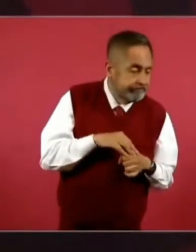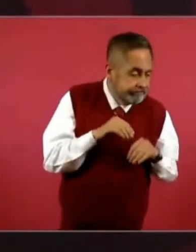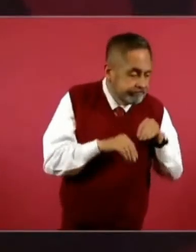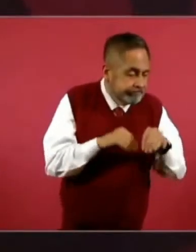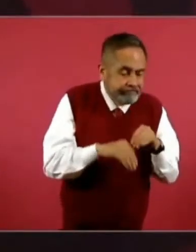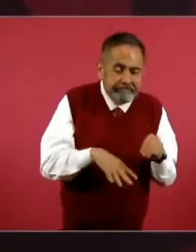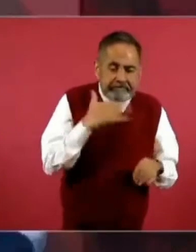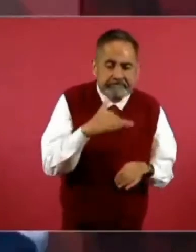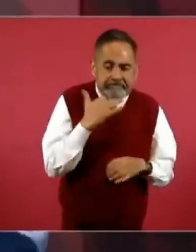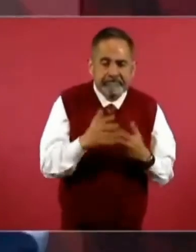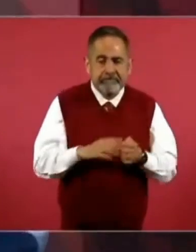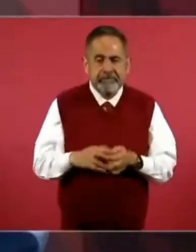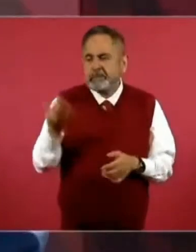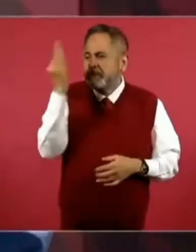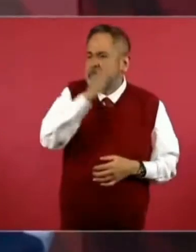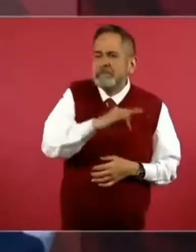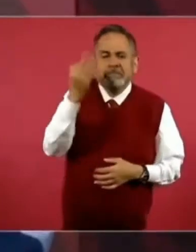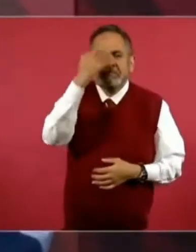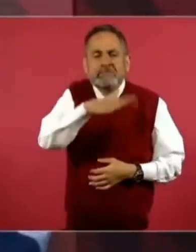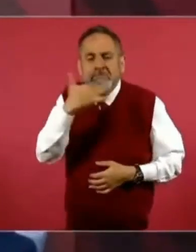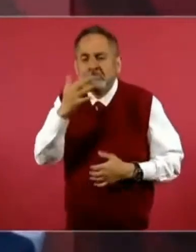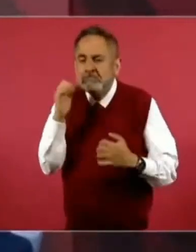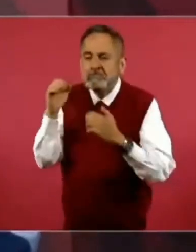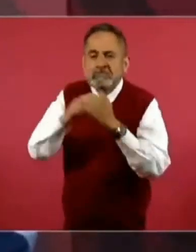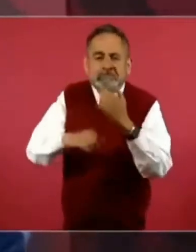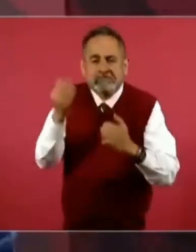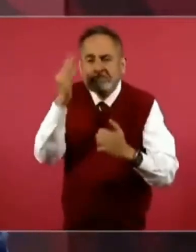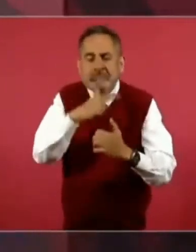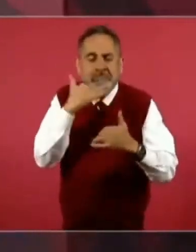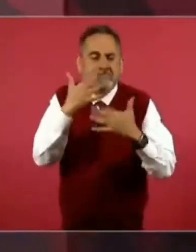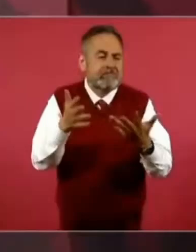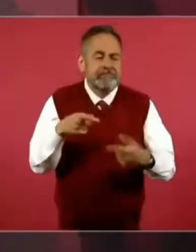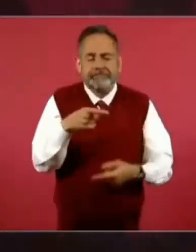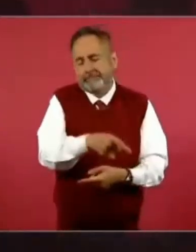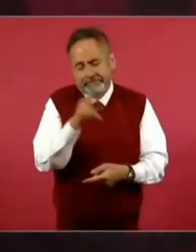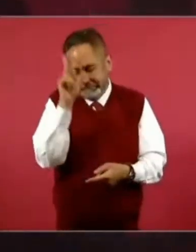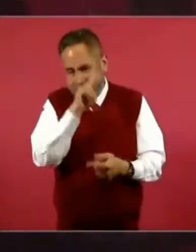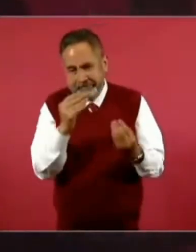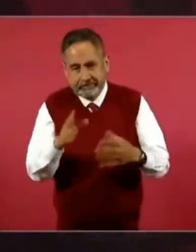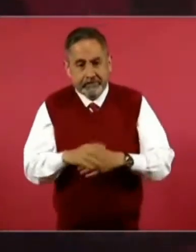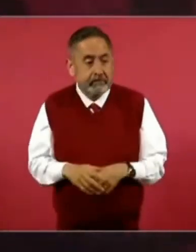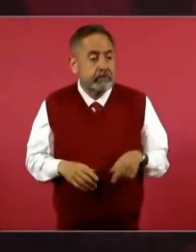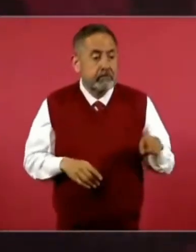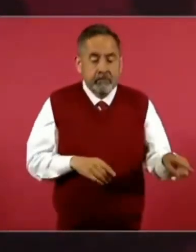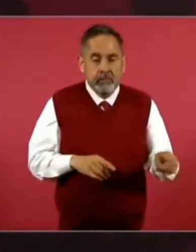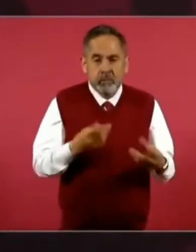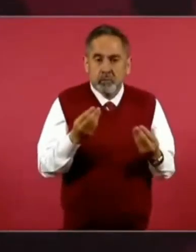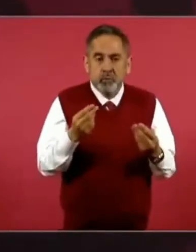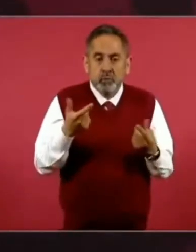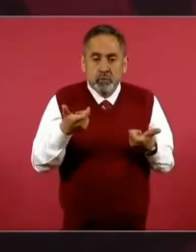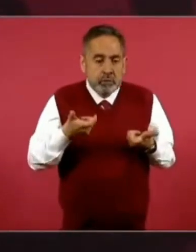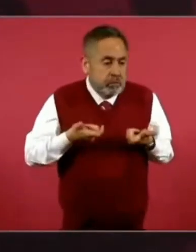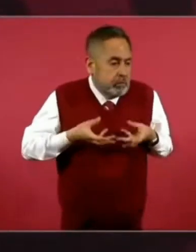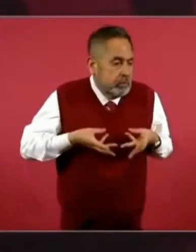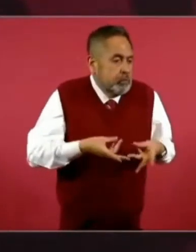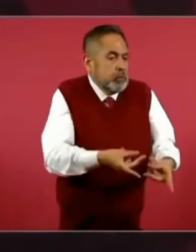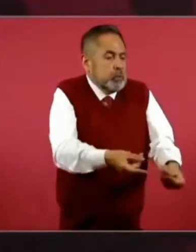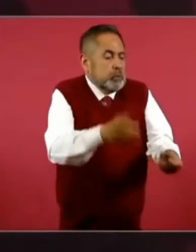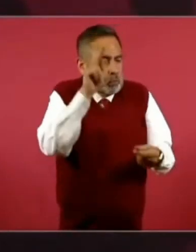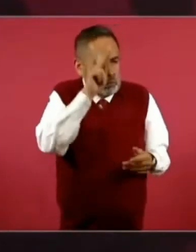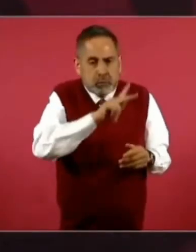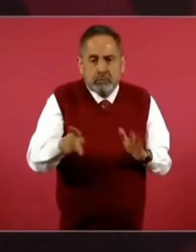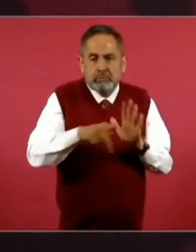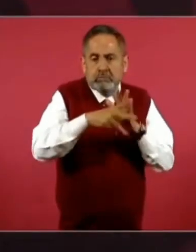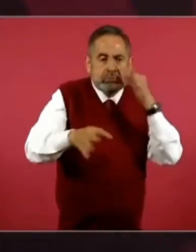predominaban los fraudes, utilizaban muchísimo dinero, todos los medios de